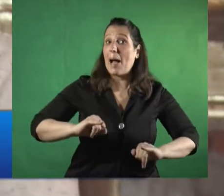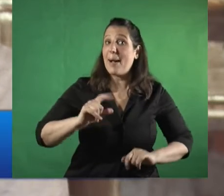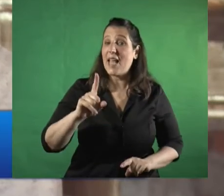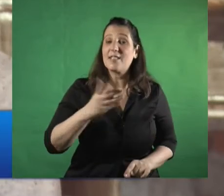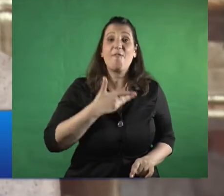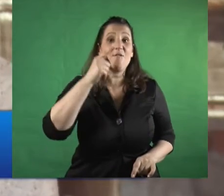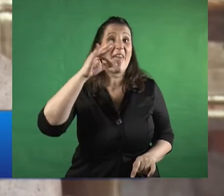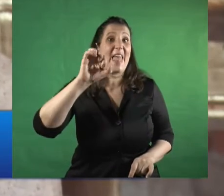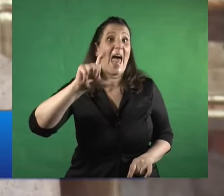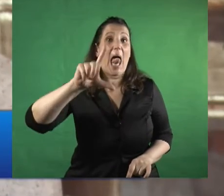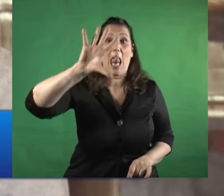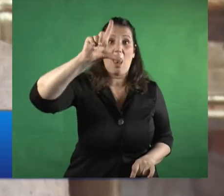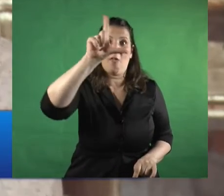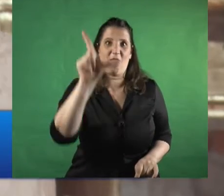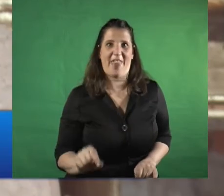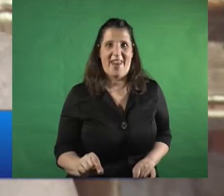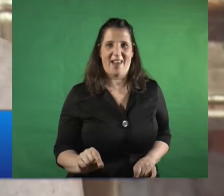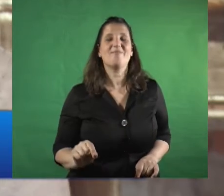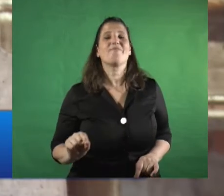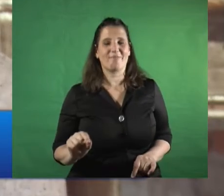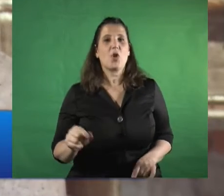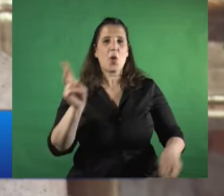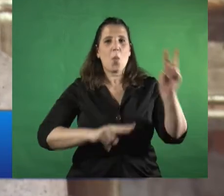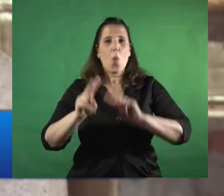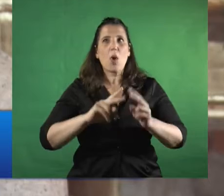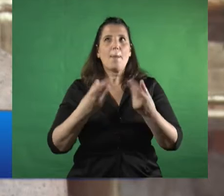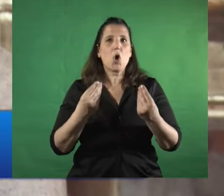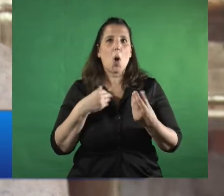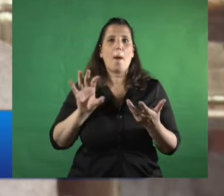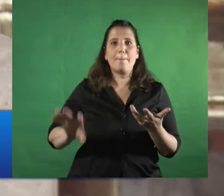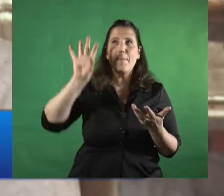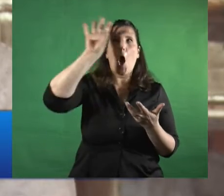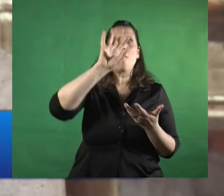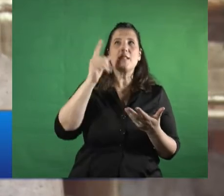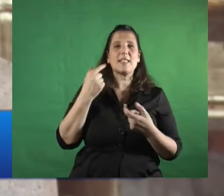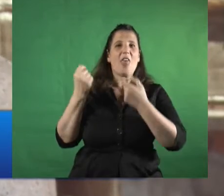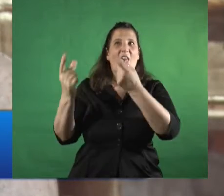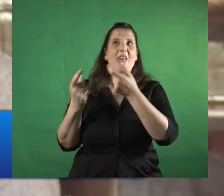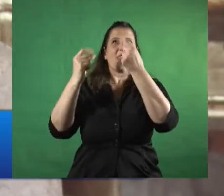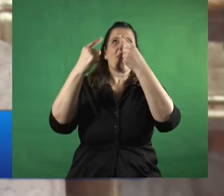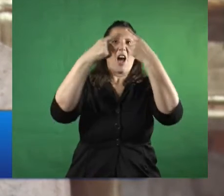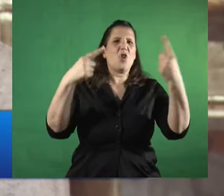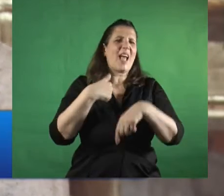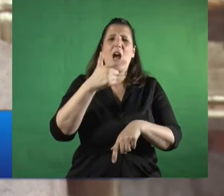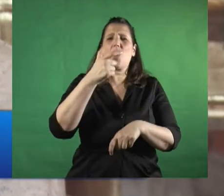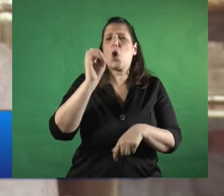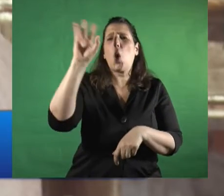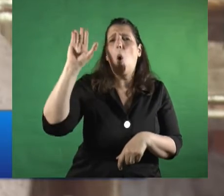y a partir de ahora bueno empezamos a poder llevar todo este trabajo a las distintas provincias del país y a todos los clubes que en